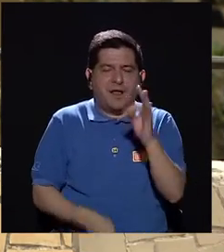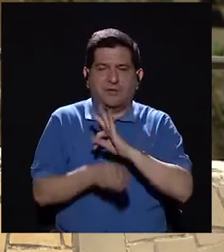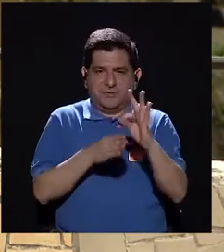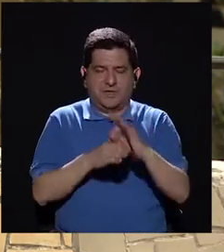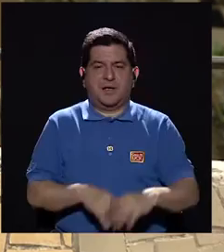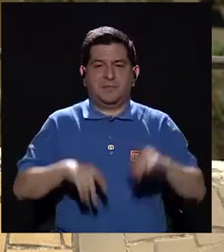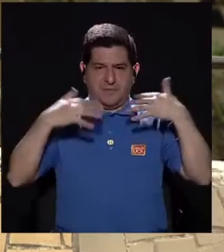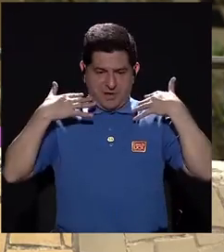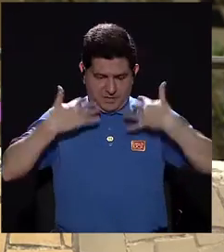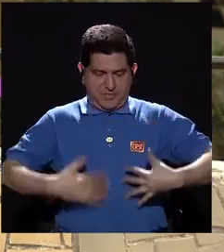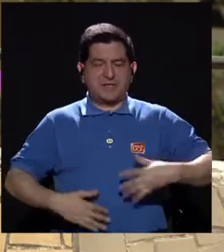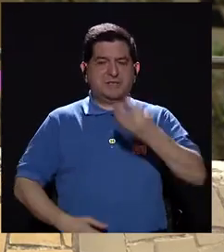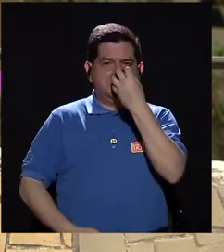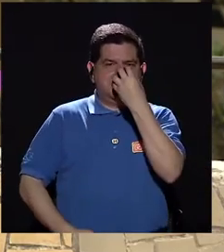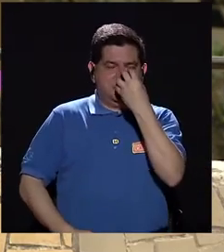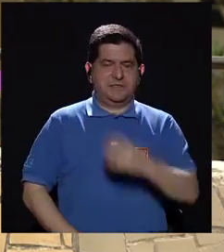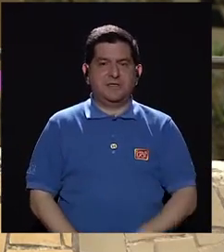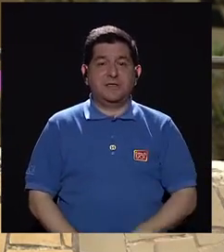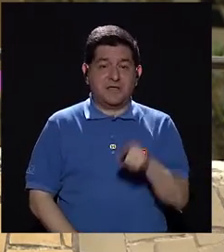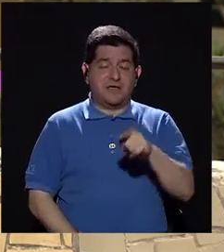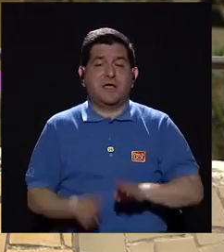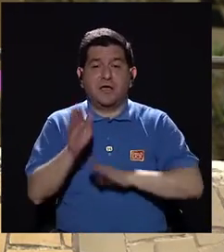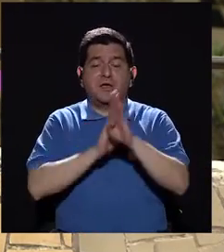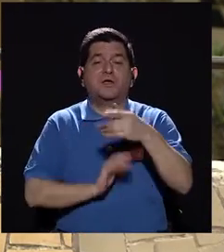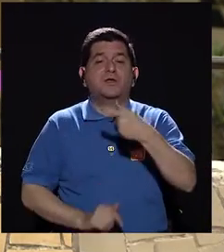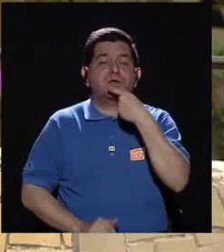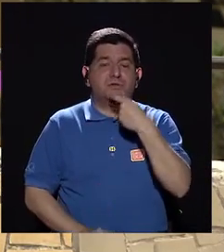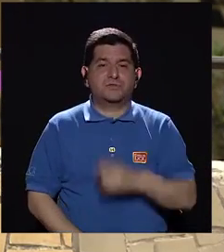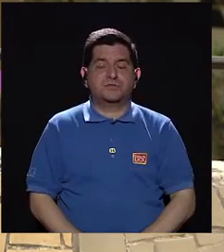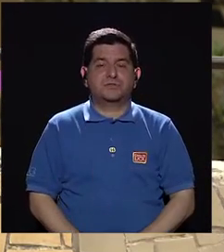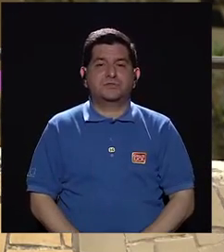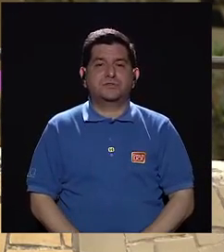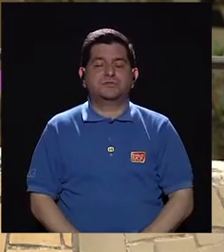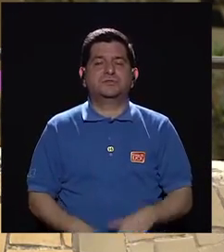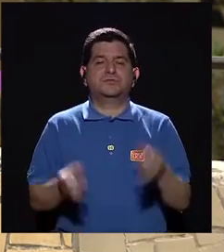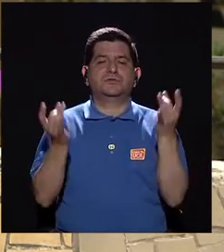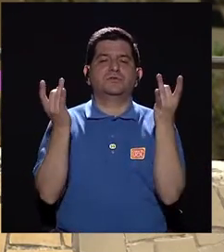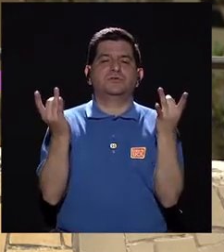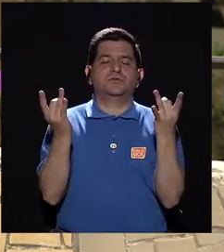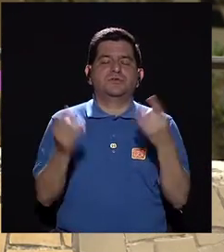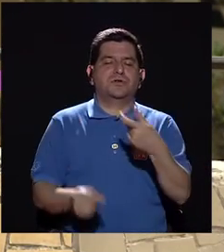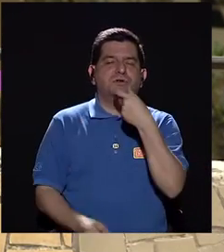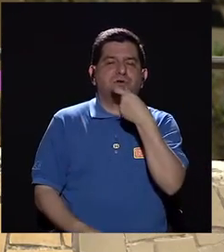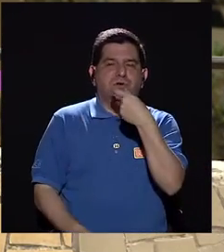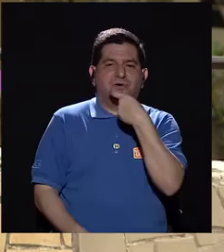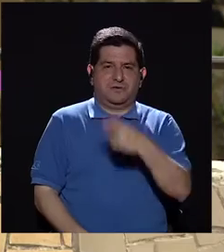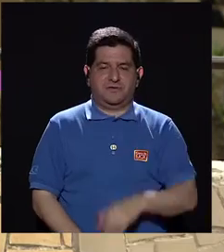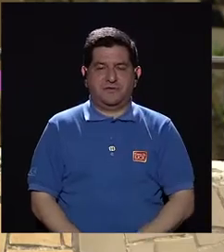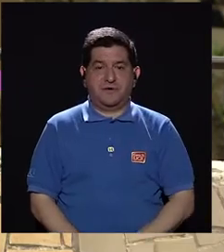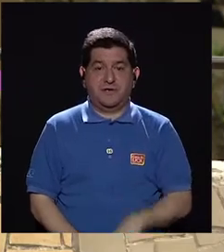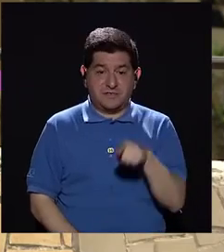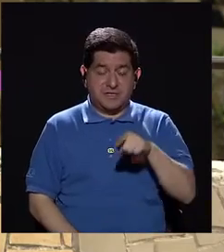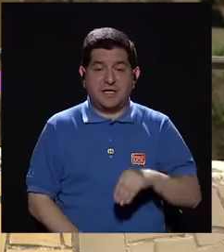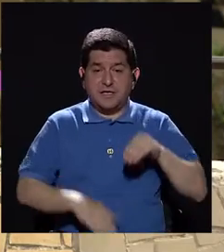visten de payasos y desarrollan la risa. El yoga de la risa, que su tendencia es de